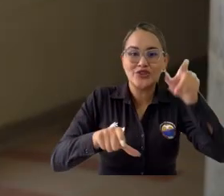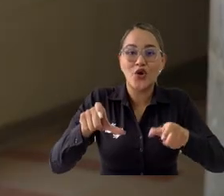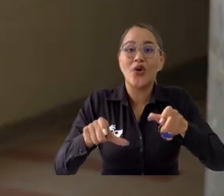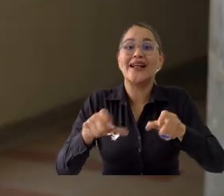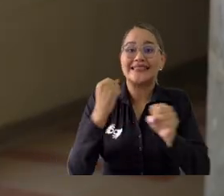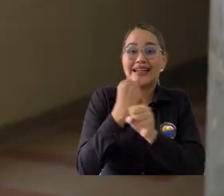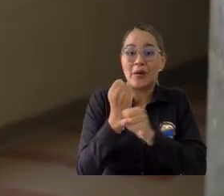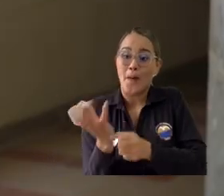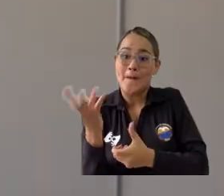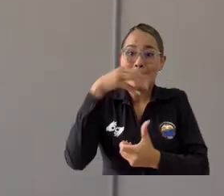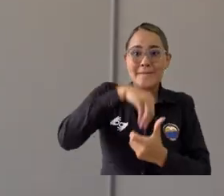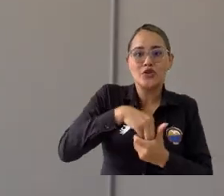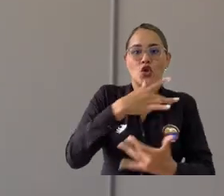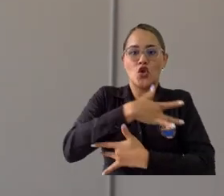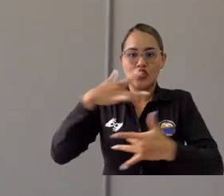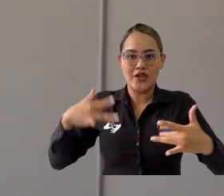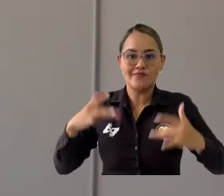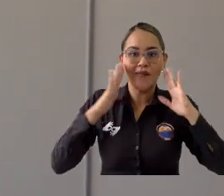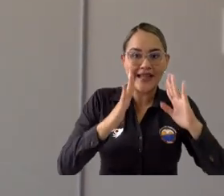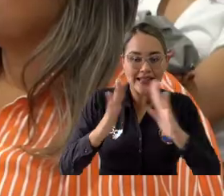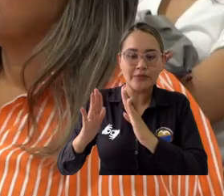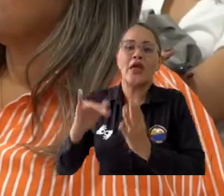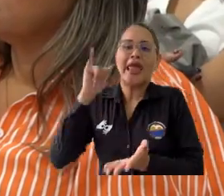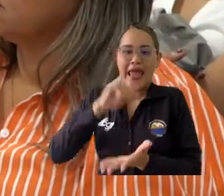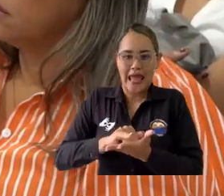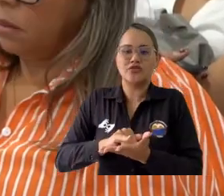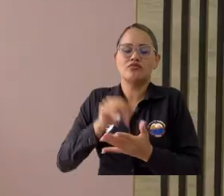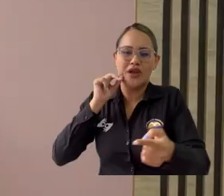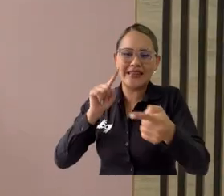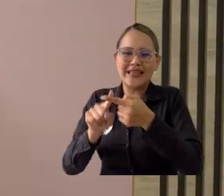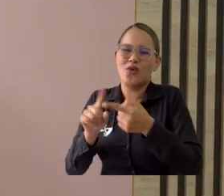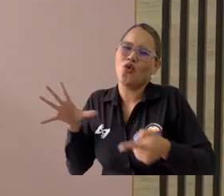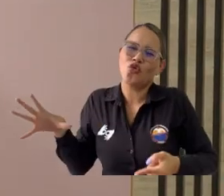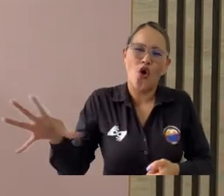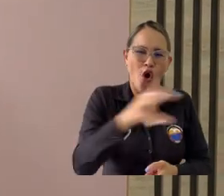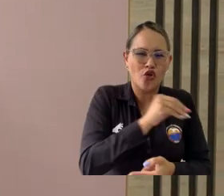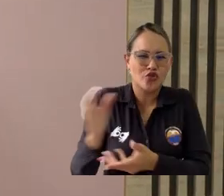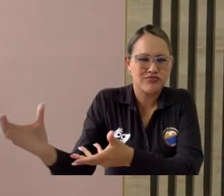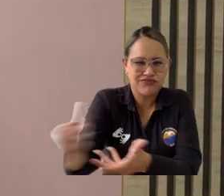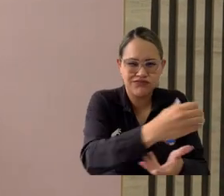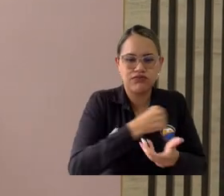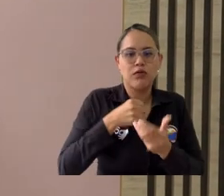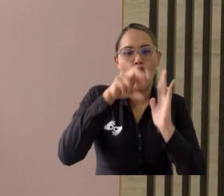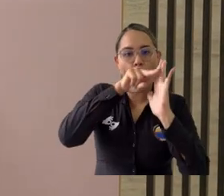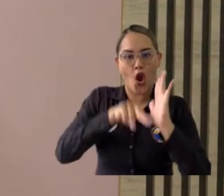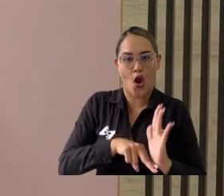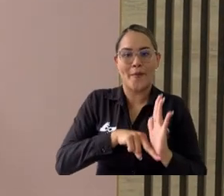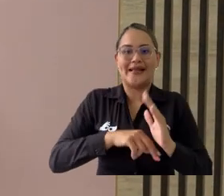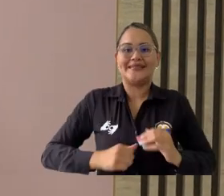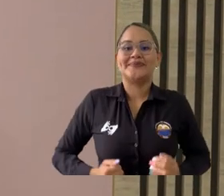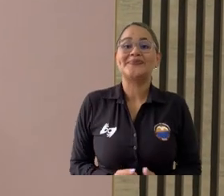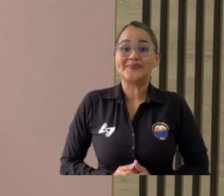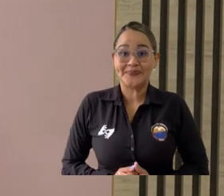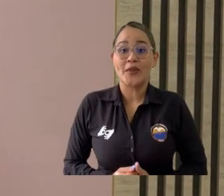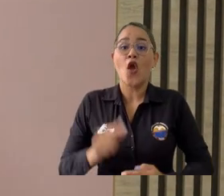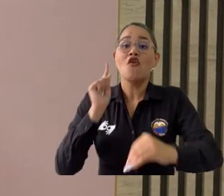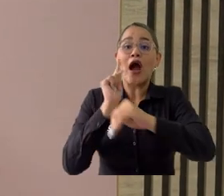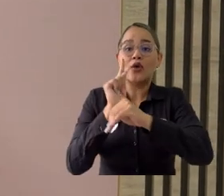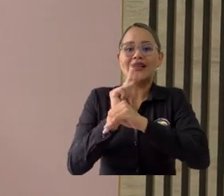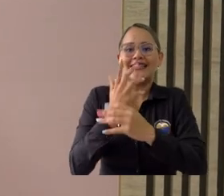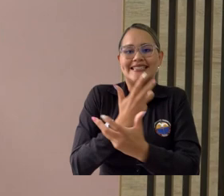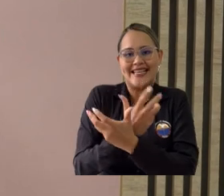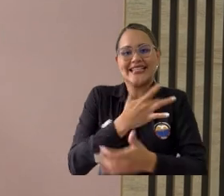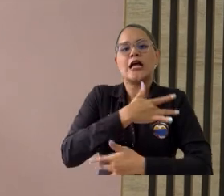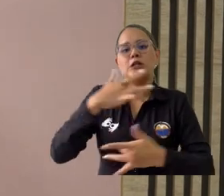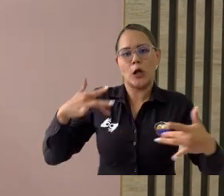construir entre todos esa Política Nacional de Talento Humano en Salud. La Facultad de Ciencias de la Salud ha participado en estos talleres